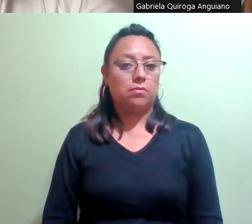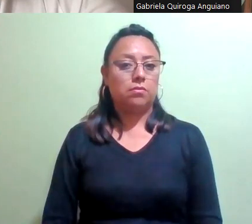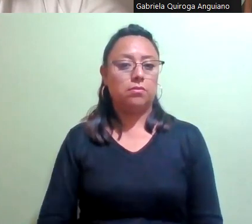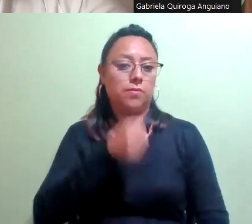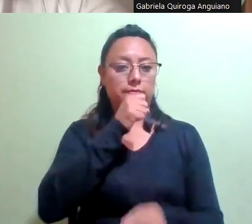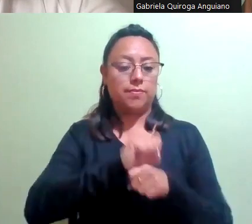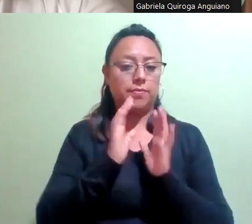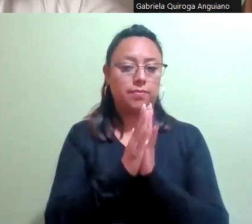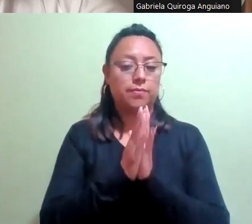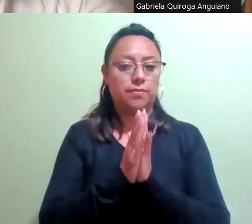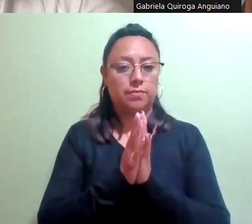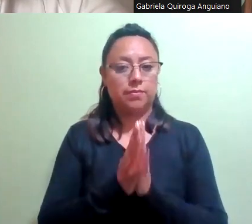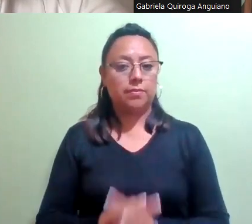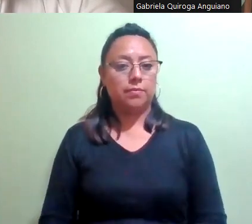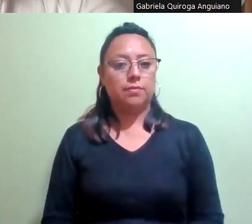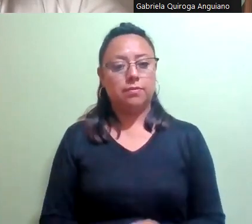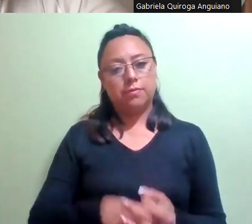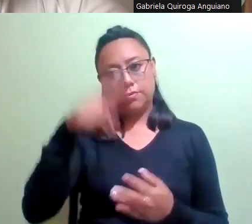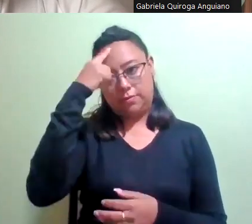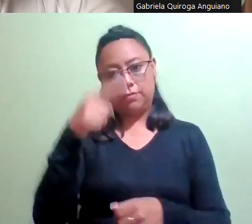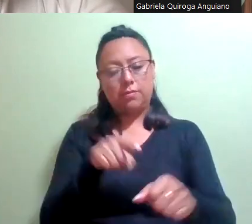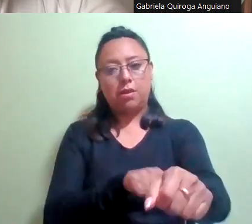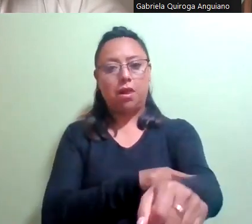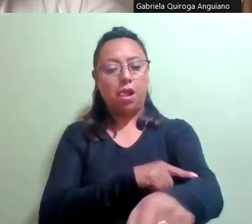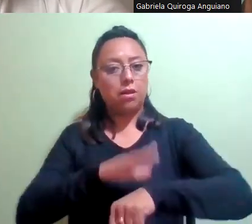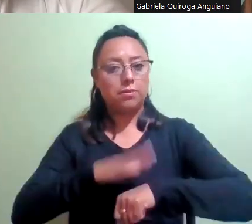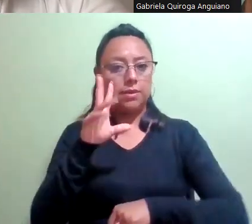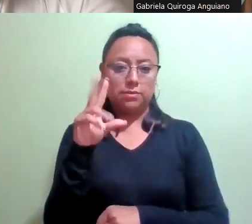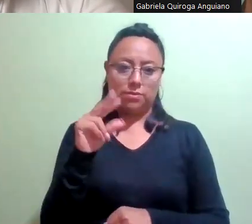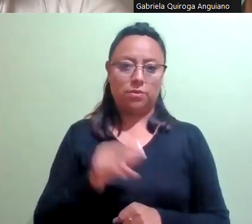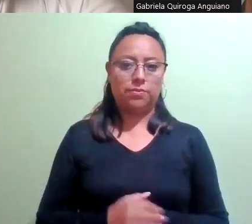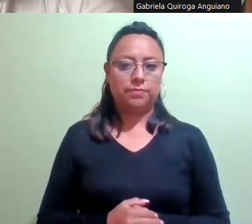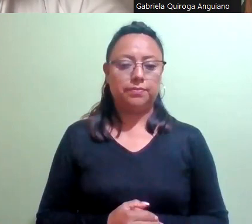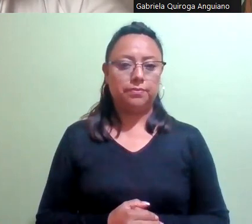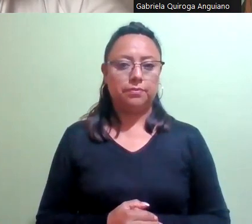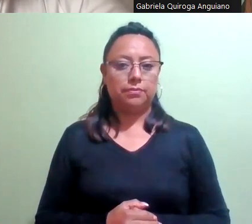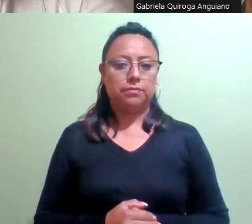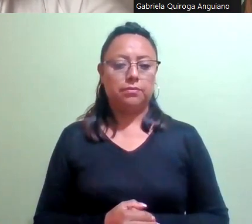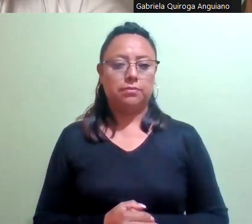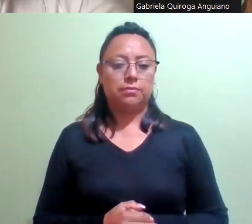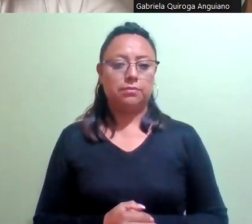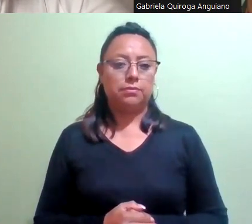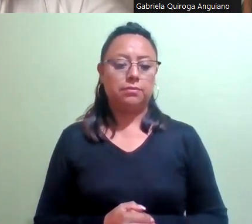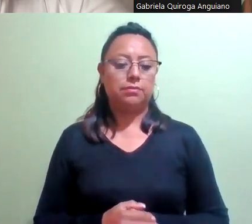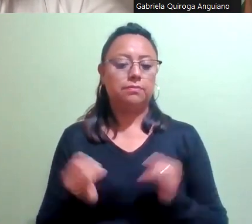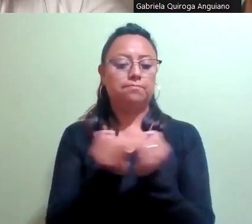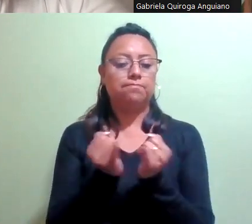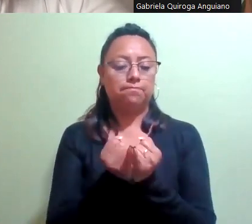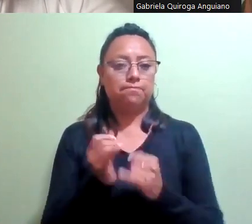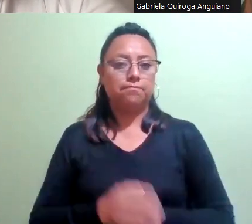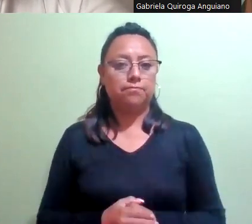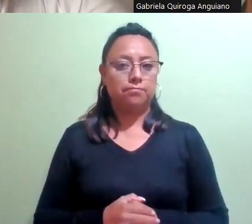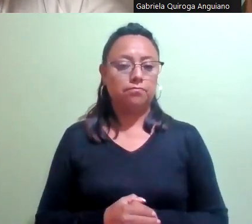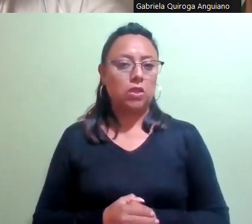secretaría para no tardarnos en empezar, de cualquier manera yo esté presente en la sesión, solamente lo que